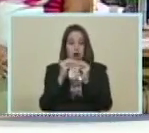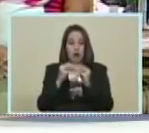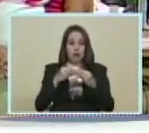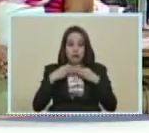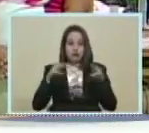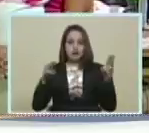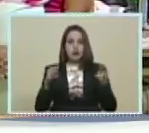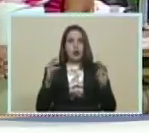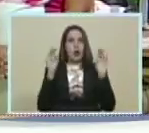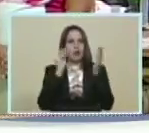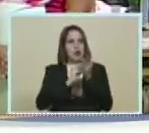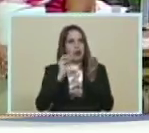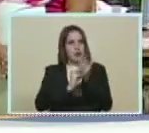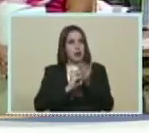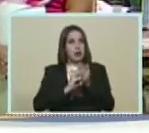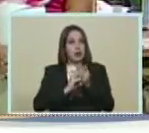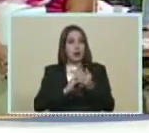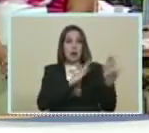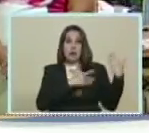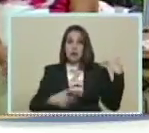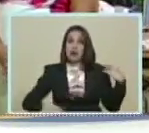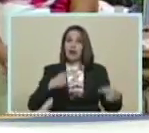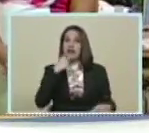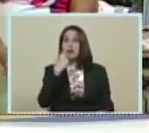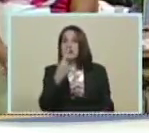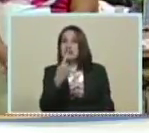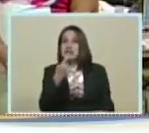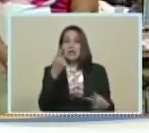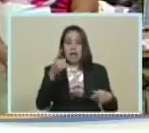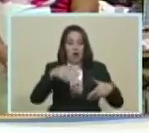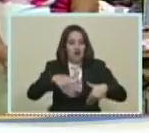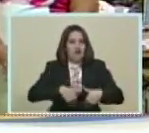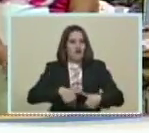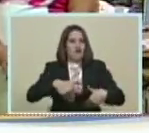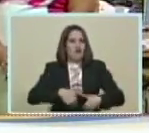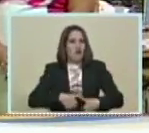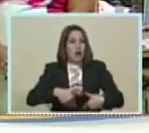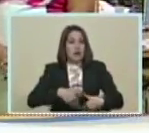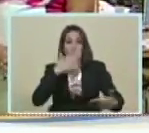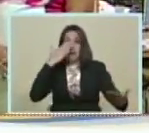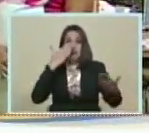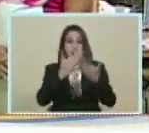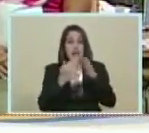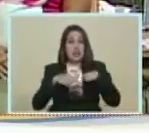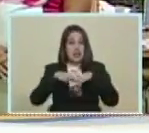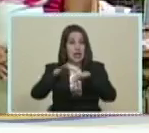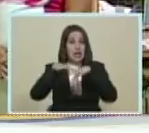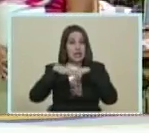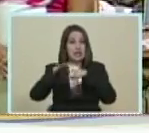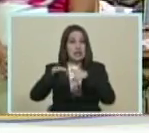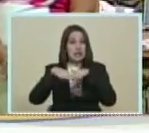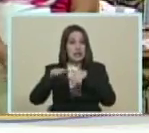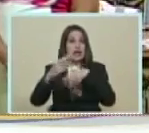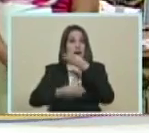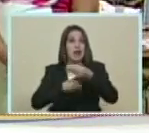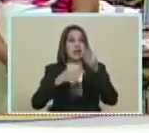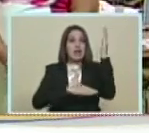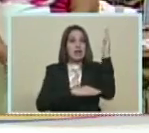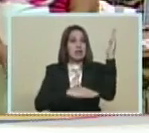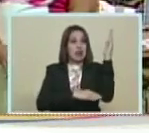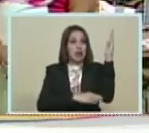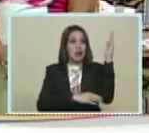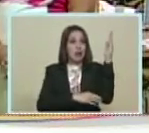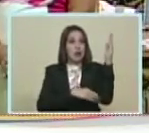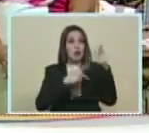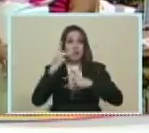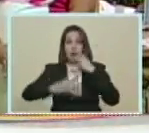Escuela Que Presidente Lo que le tenemos Que decir Es que ha sido En esfuerzo Propio Del Frente Textil Comunal Del Estado Lara Que en un